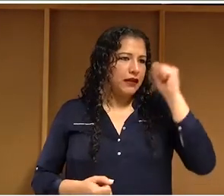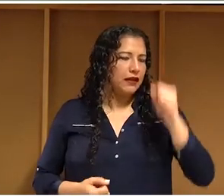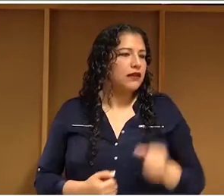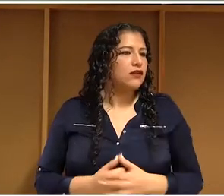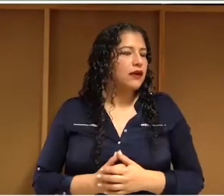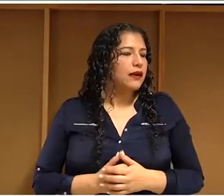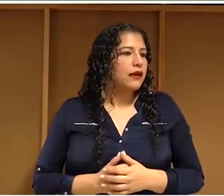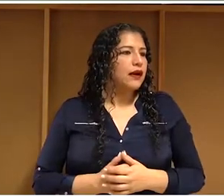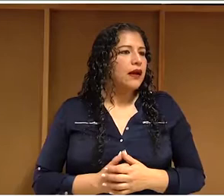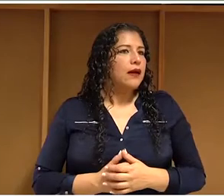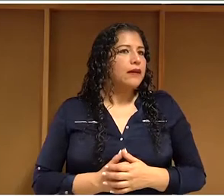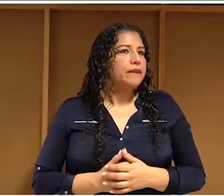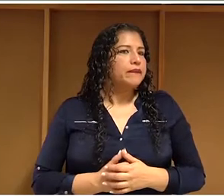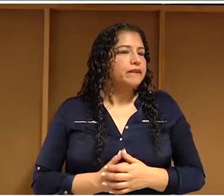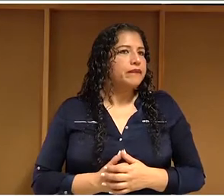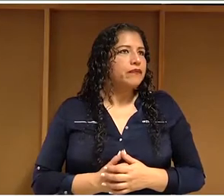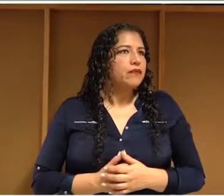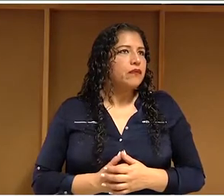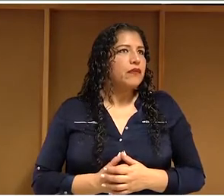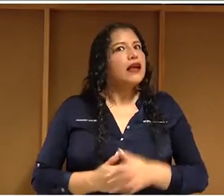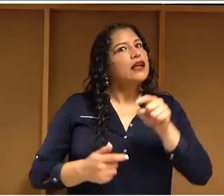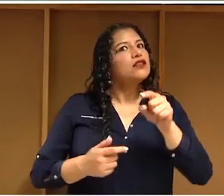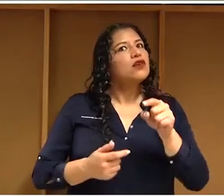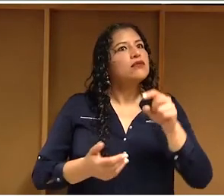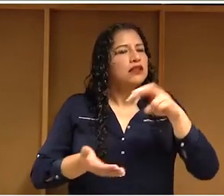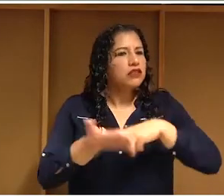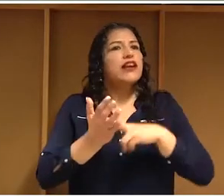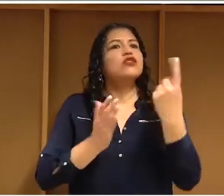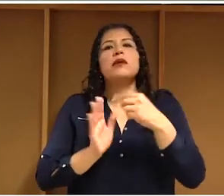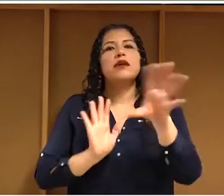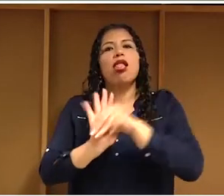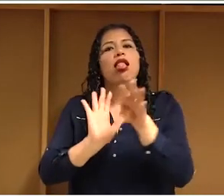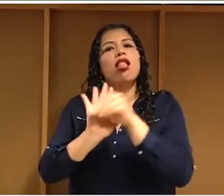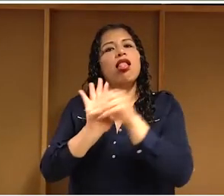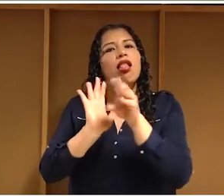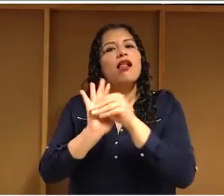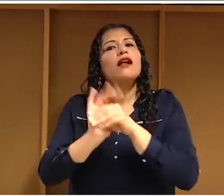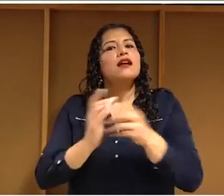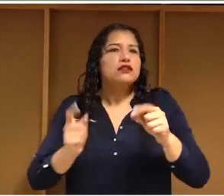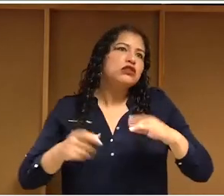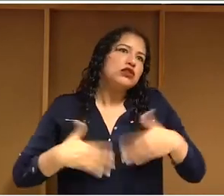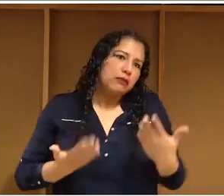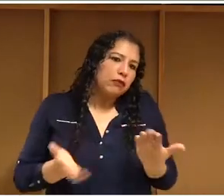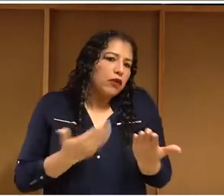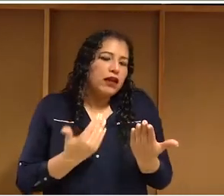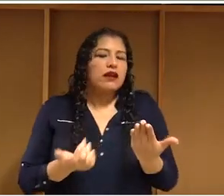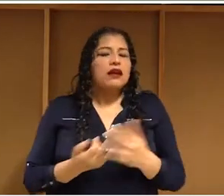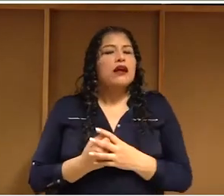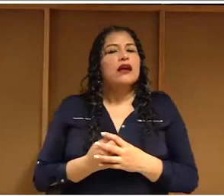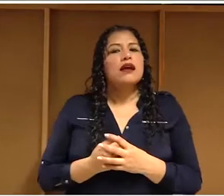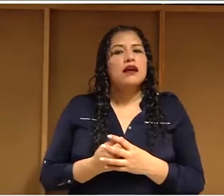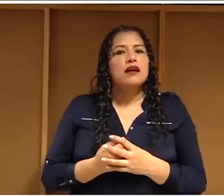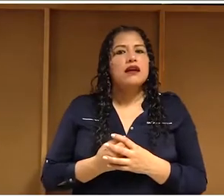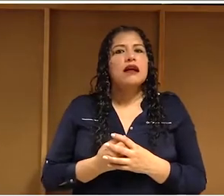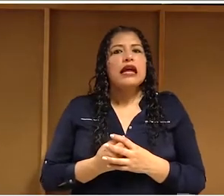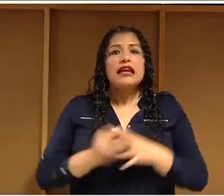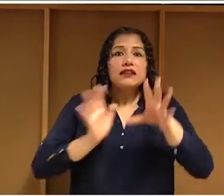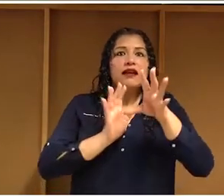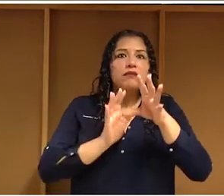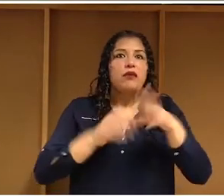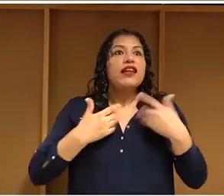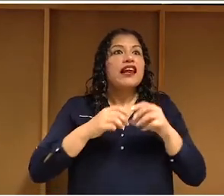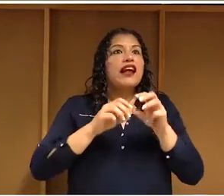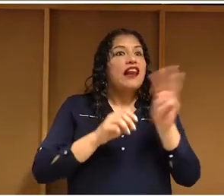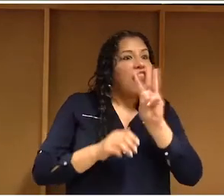y este derecho no solamente implica fotocopiarlo sino quizás probablemente también tener una copia local de esto en tu computadora.